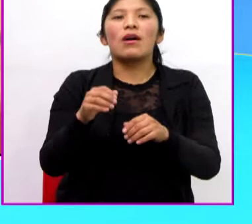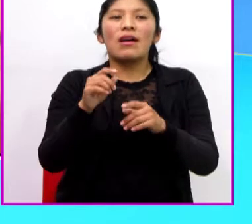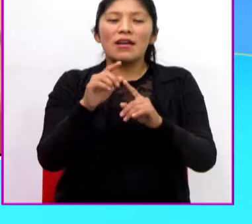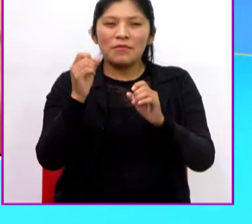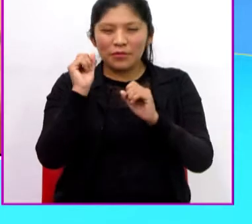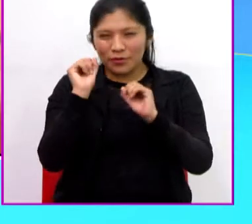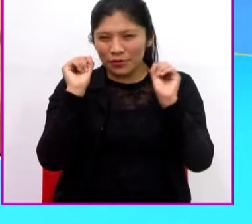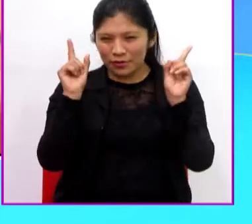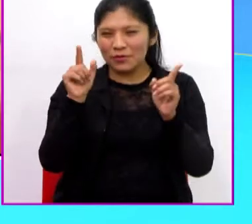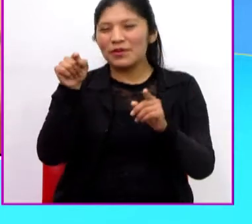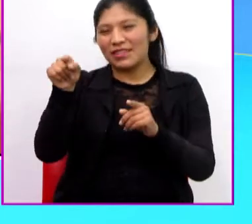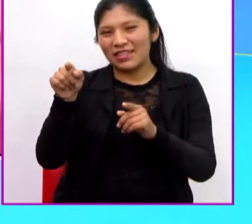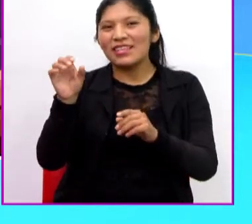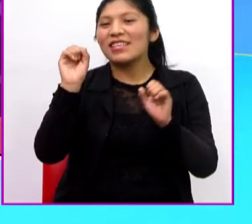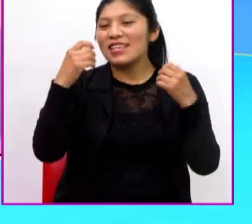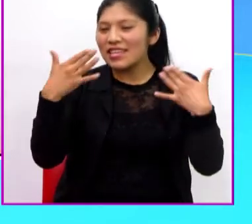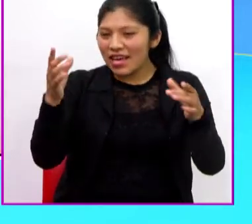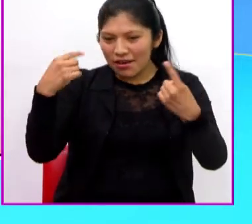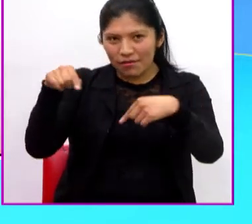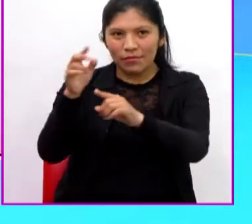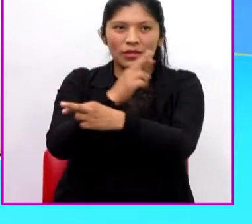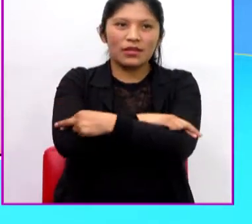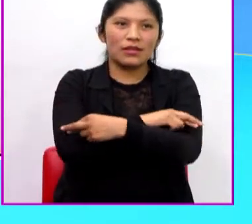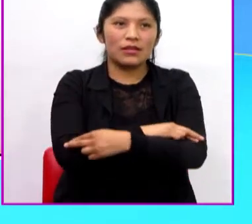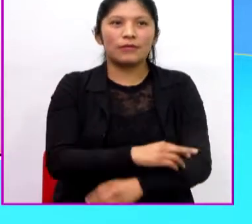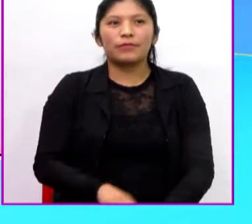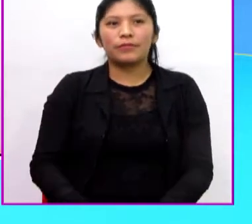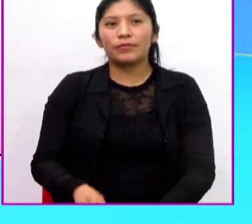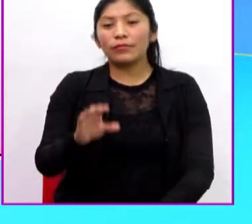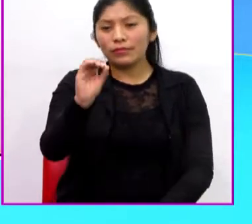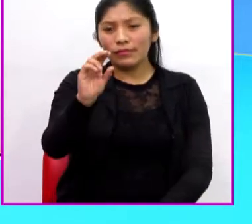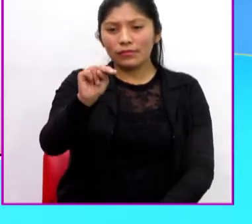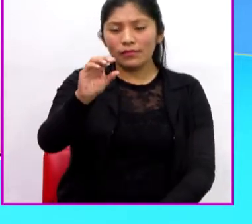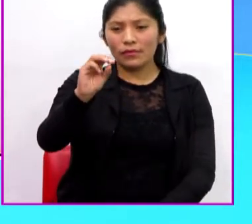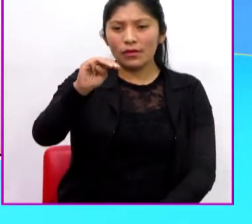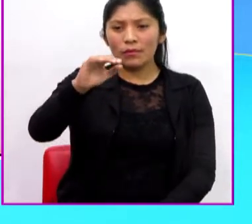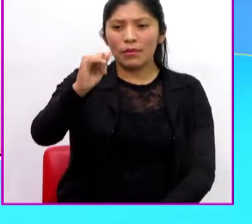Mati. Ya pueden salir al recreo. Onomatopeyas.